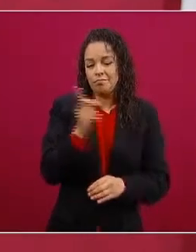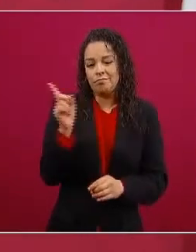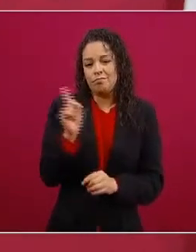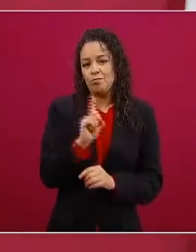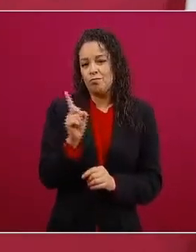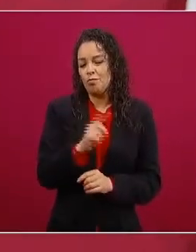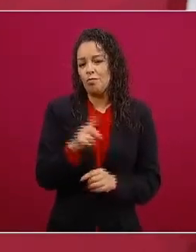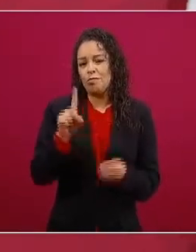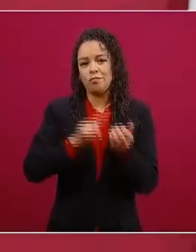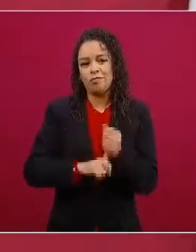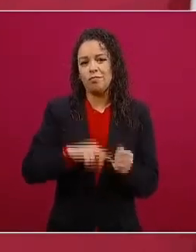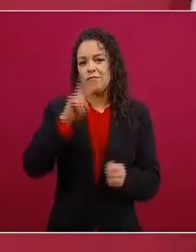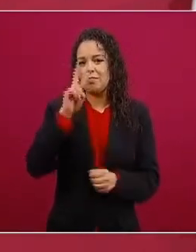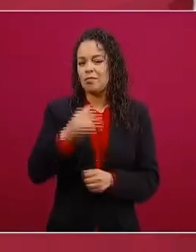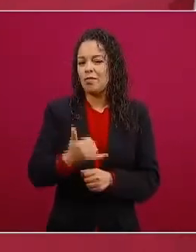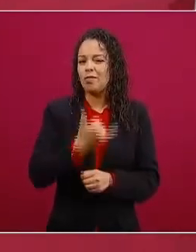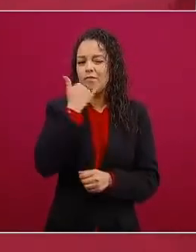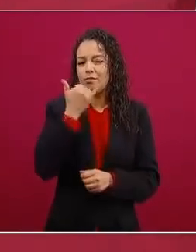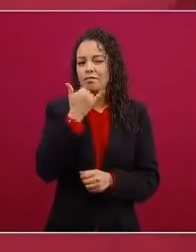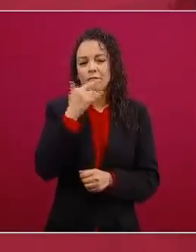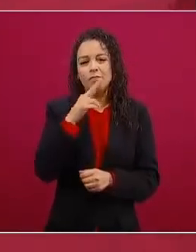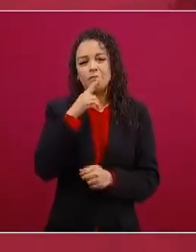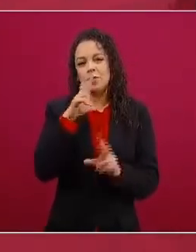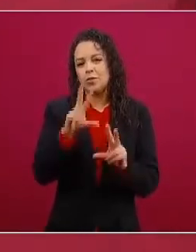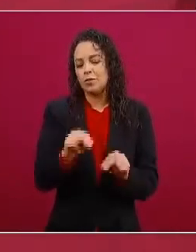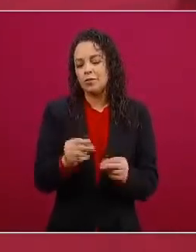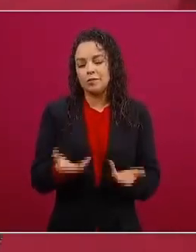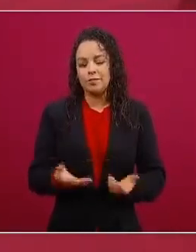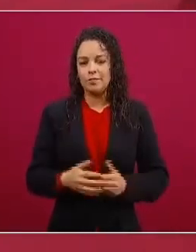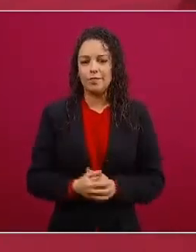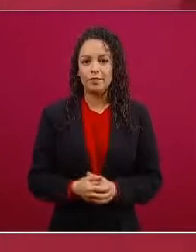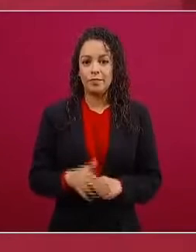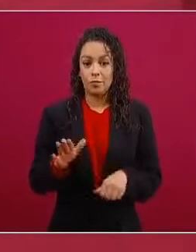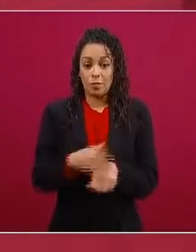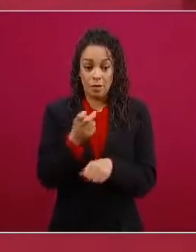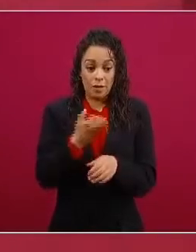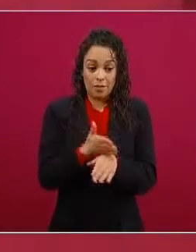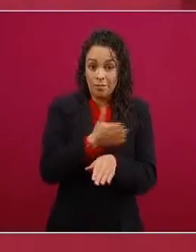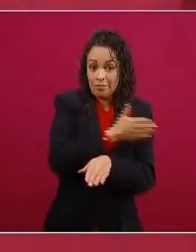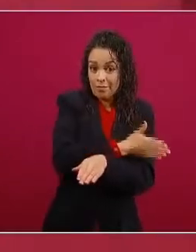cuando es un modelo fracasado,